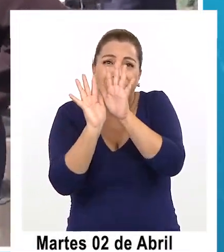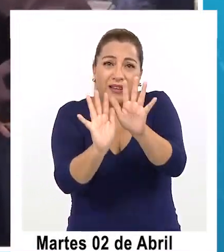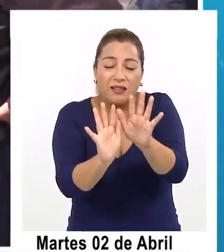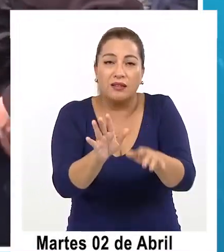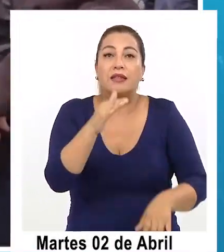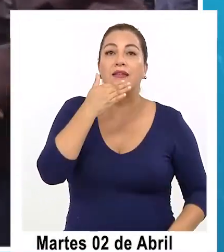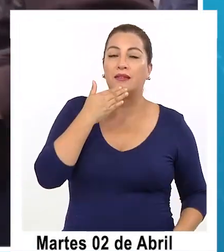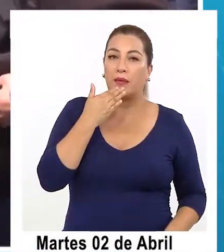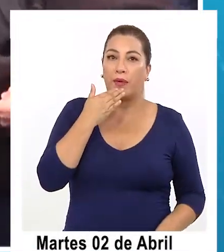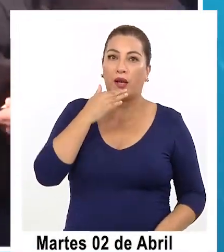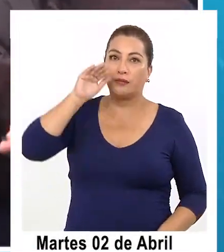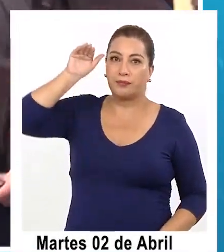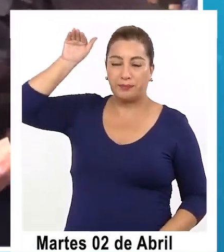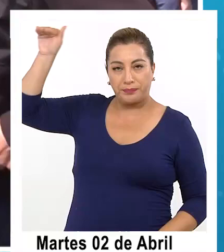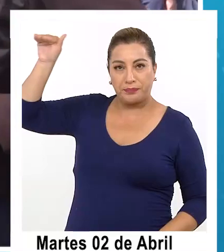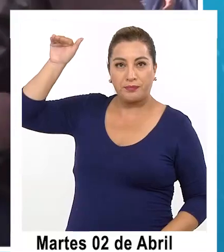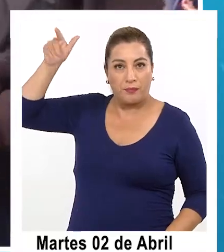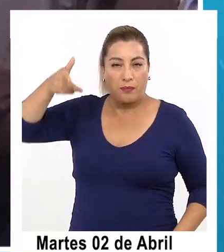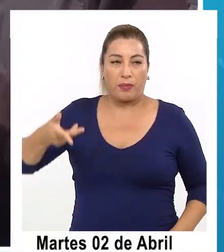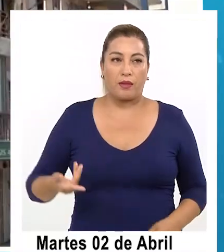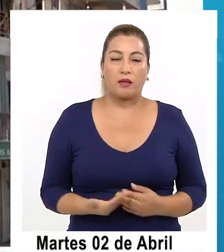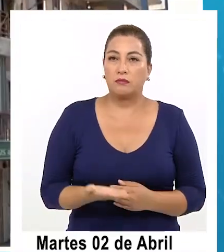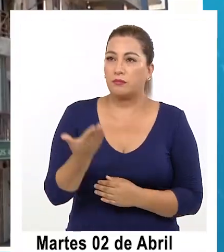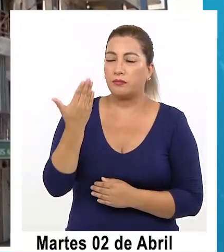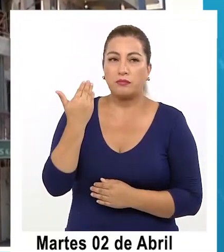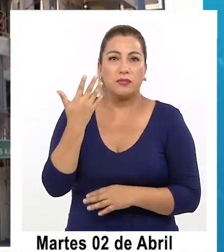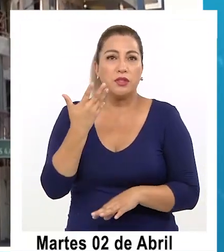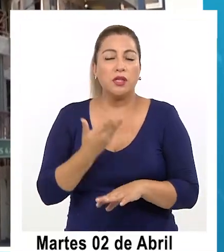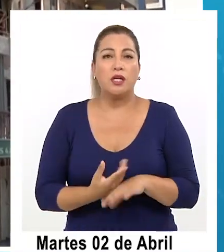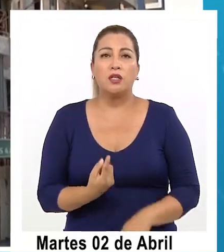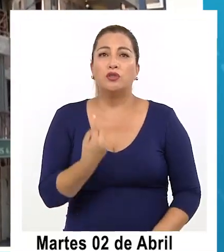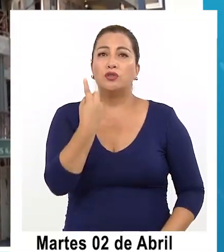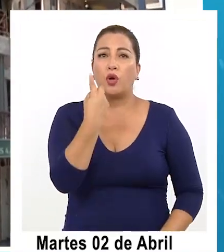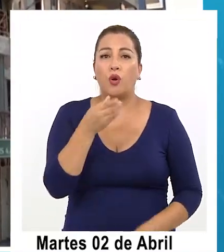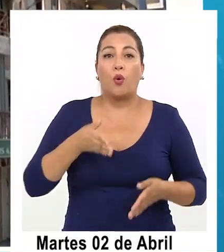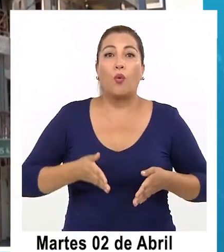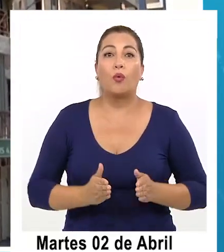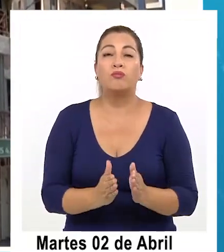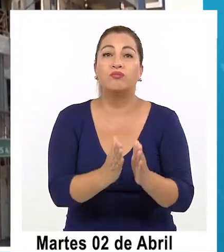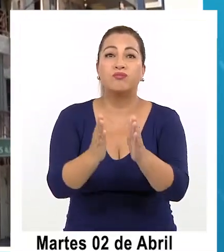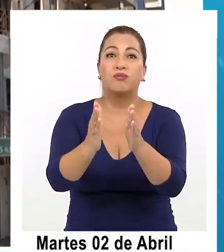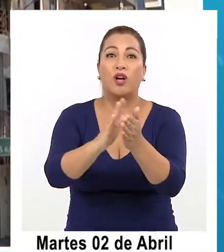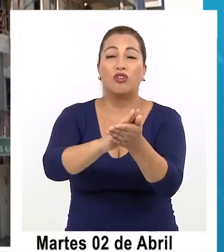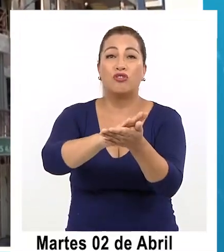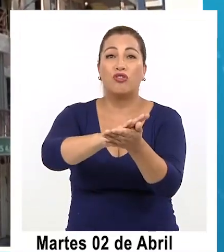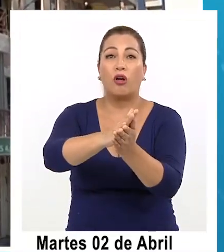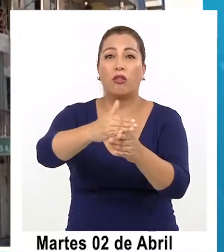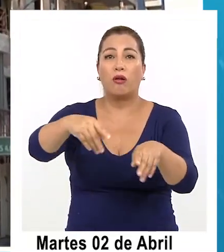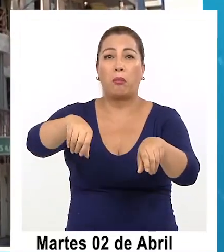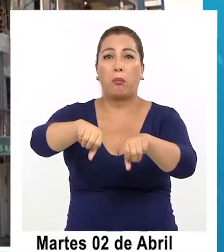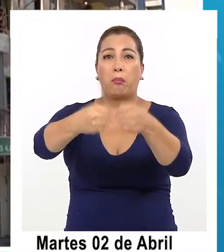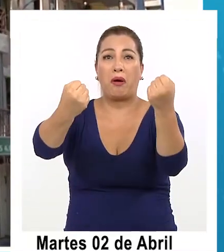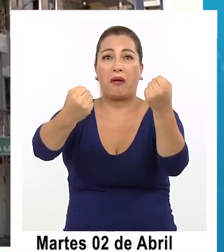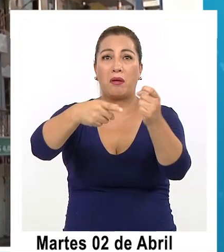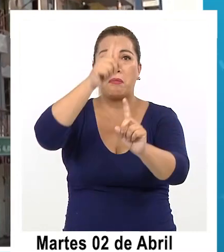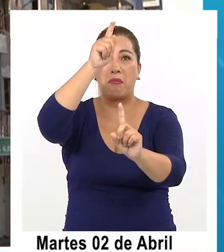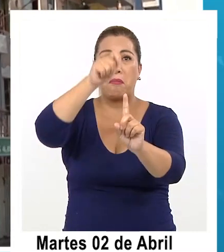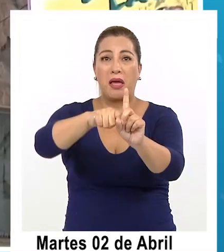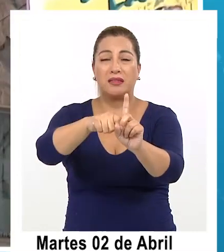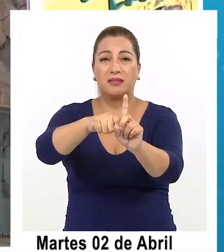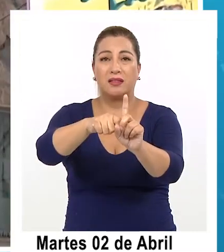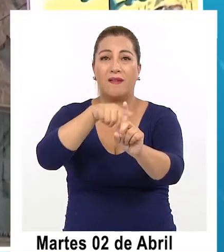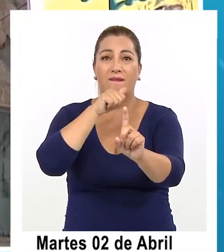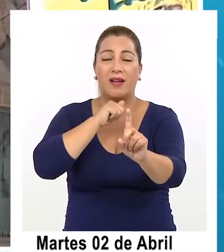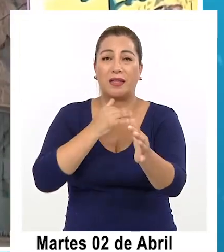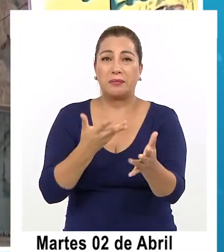pasó con alto auspicio que en ese momento había solo una vía de acceso que quedó totalmente cortada la ruta por meses fue súper